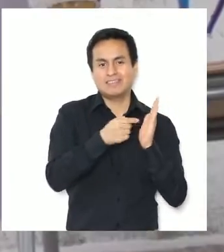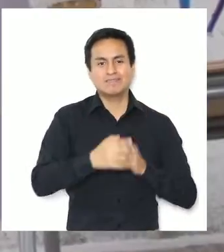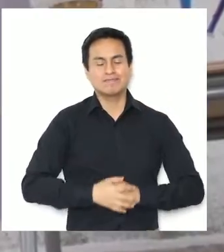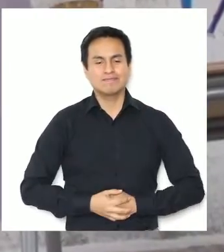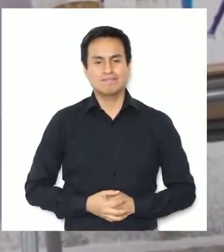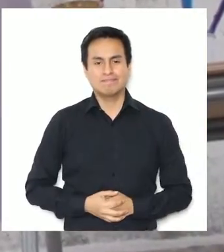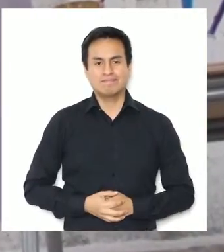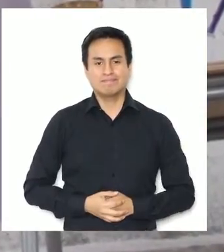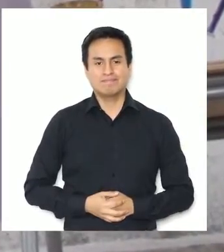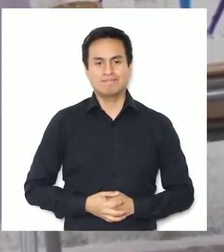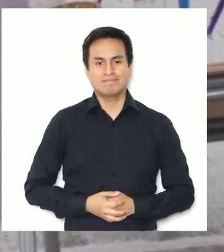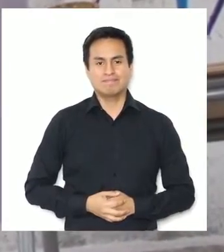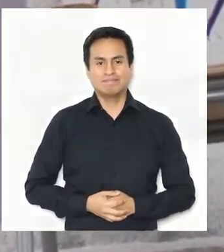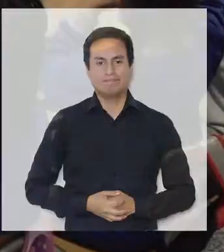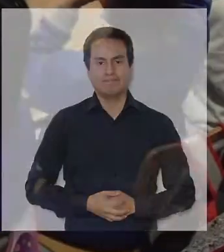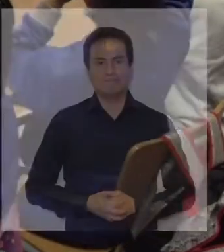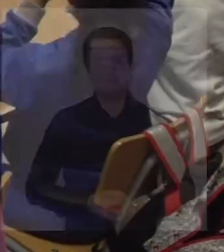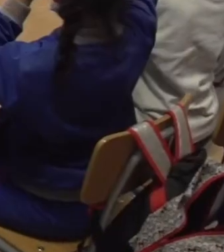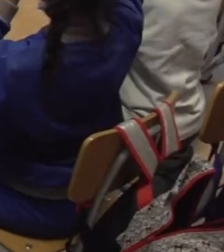libro.